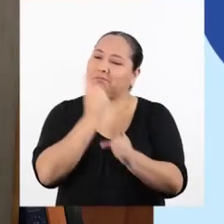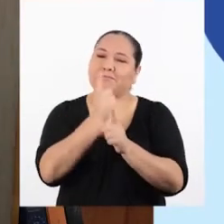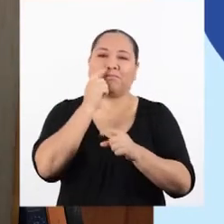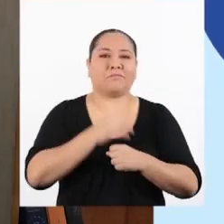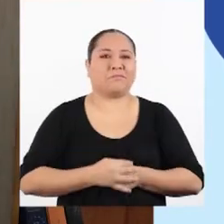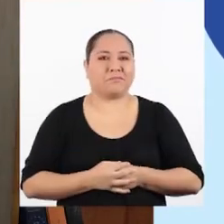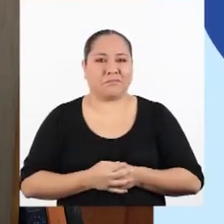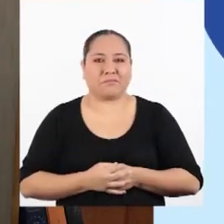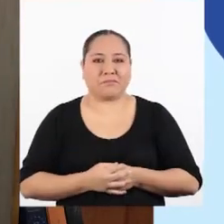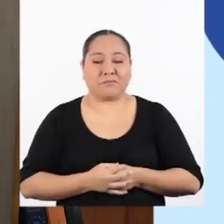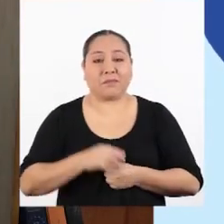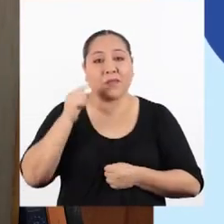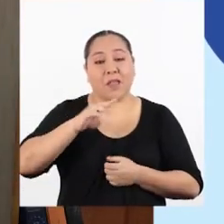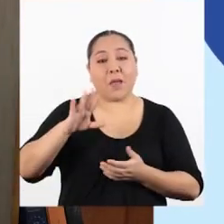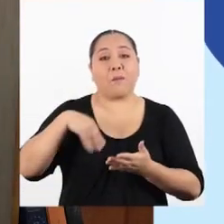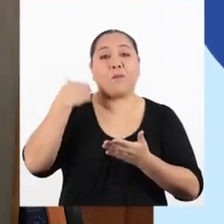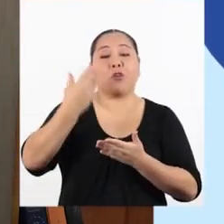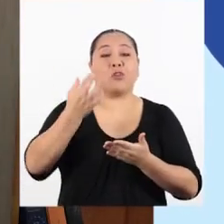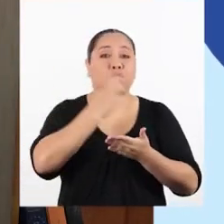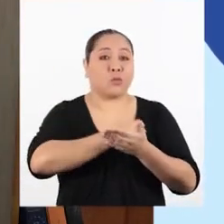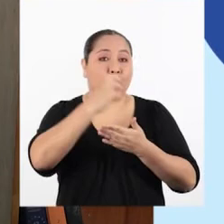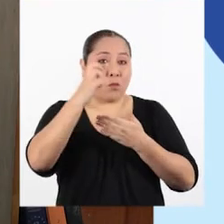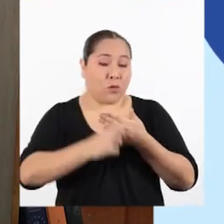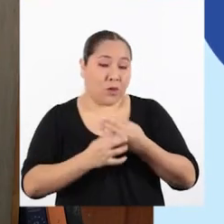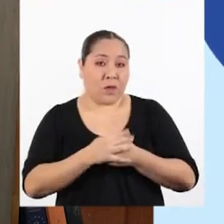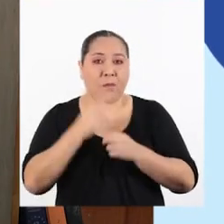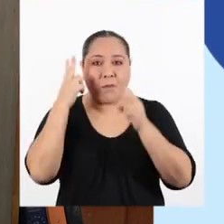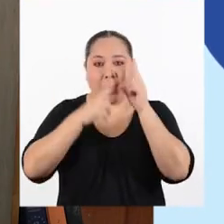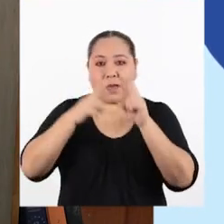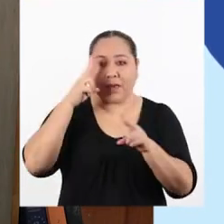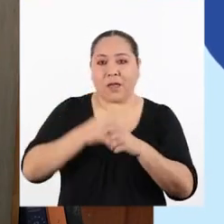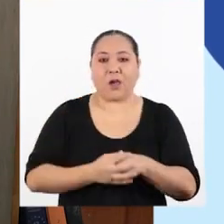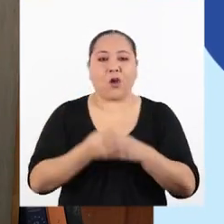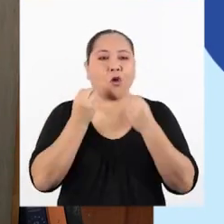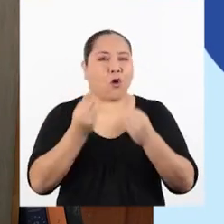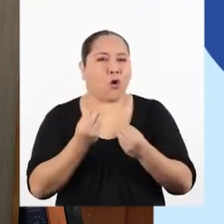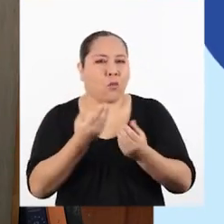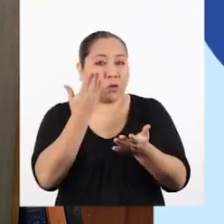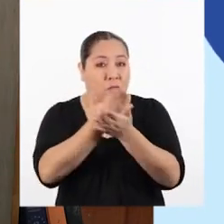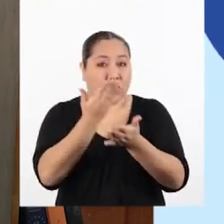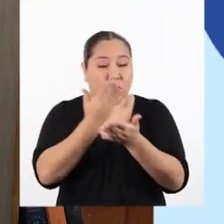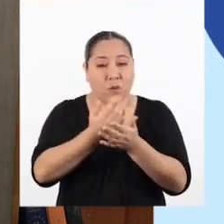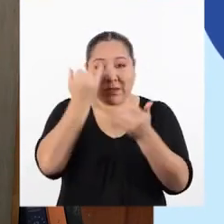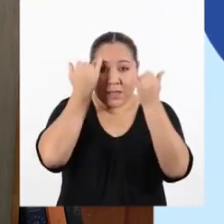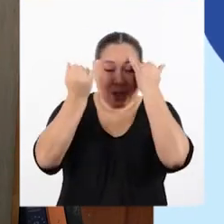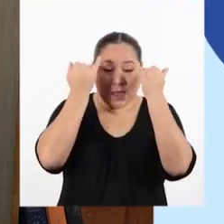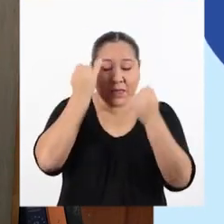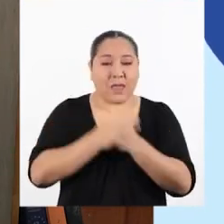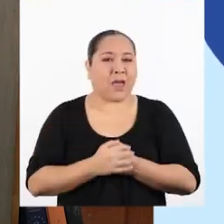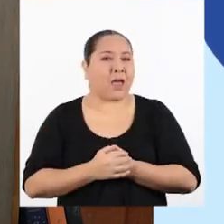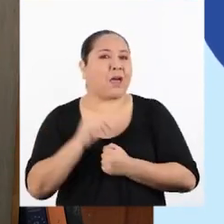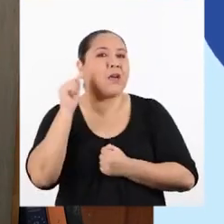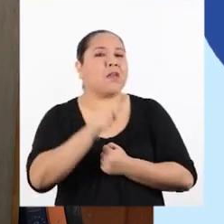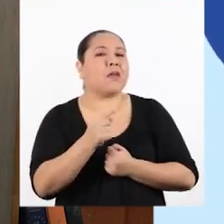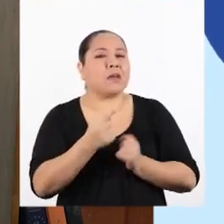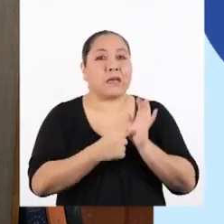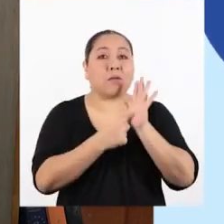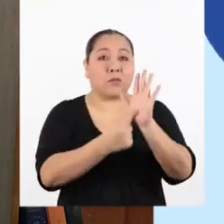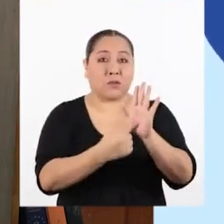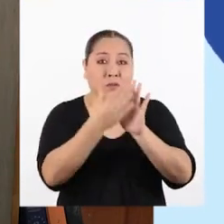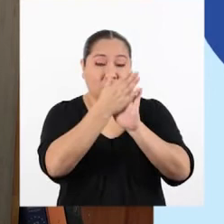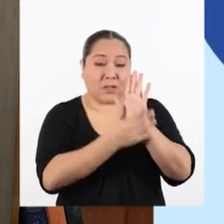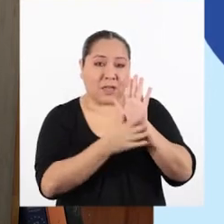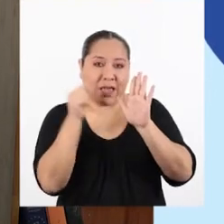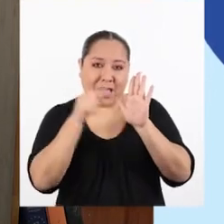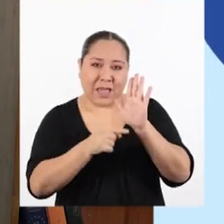En el próximo programa verán cómo se demuestra la hipótesis propuesta haciendo